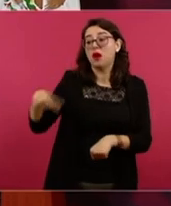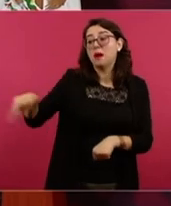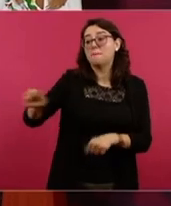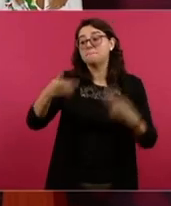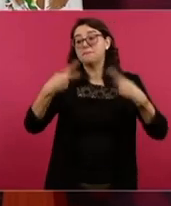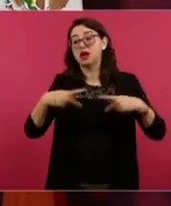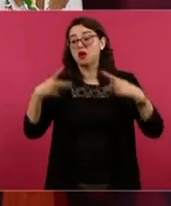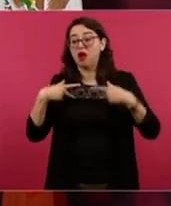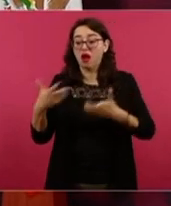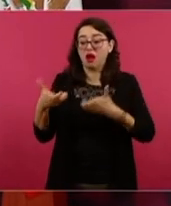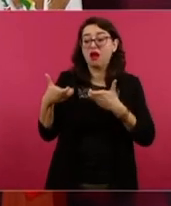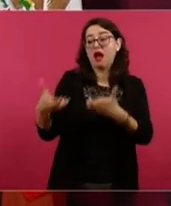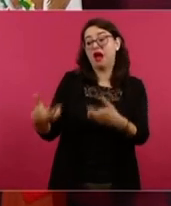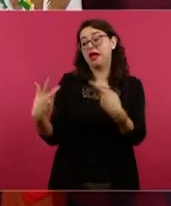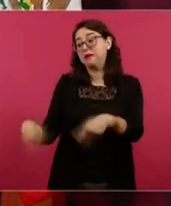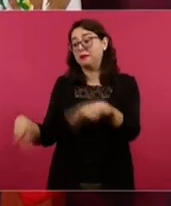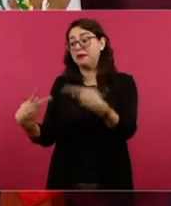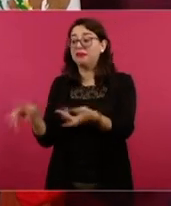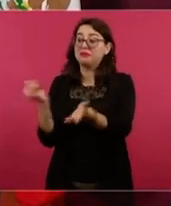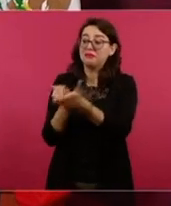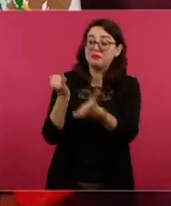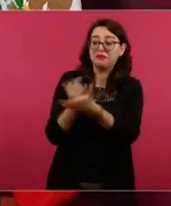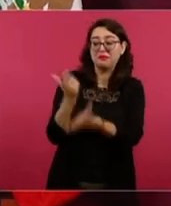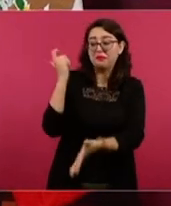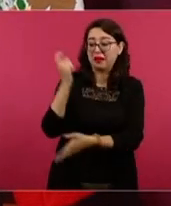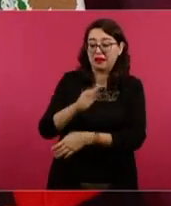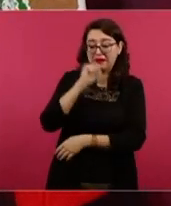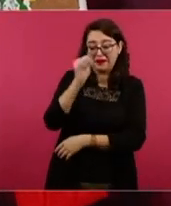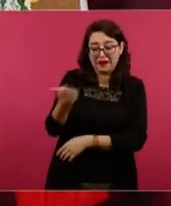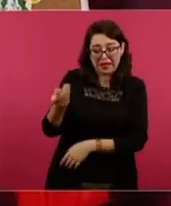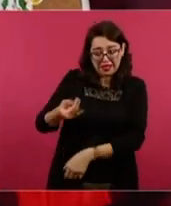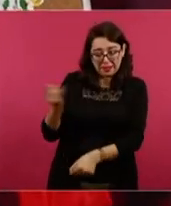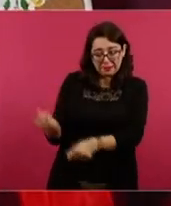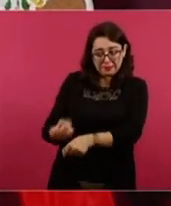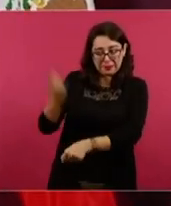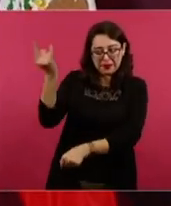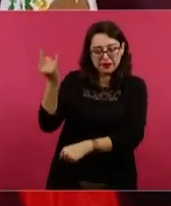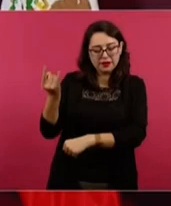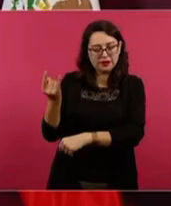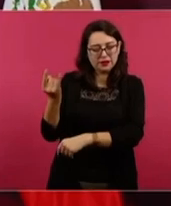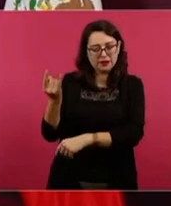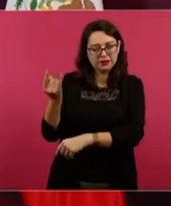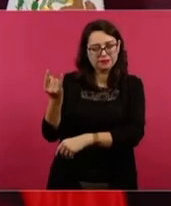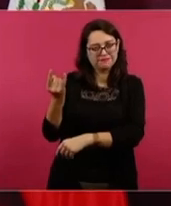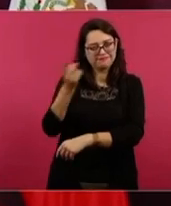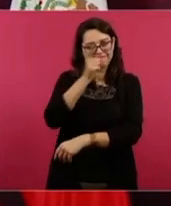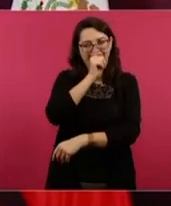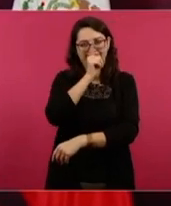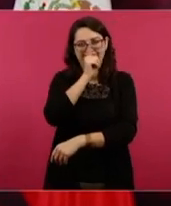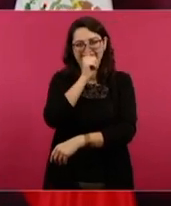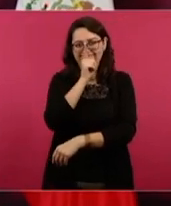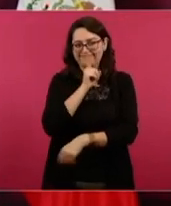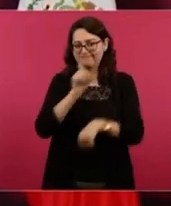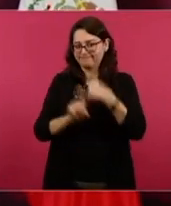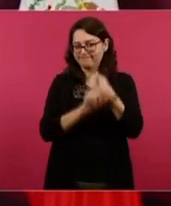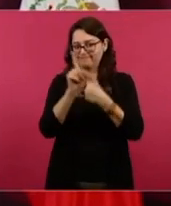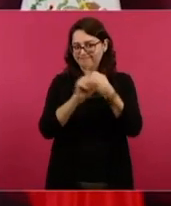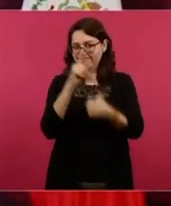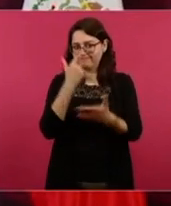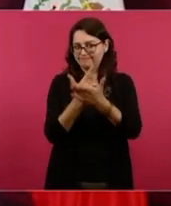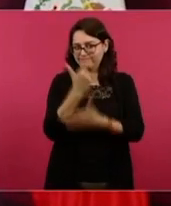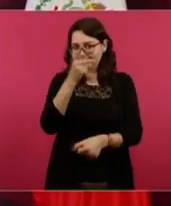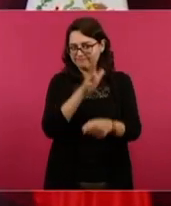y realmente los que no pagaban impuestos eran los de arriba, los que ahora están muy